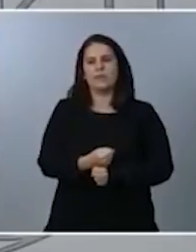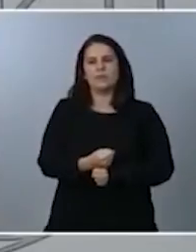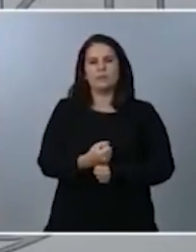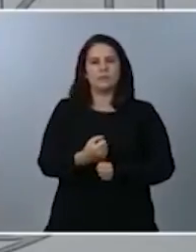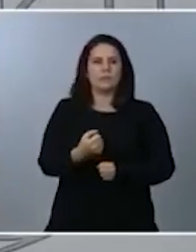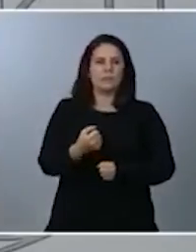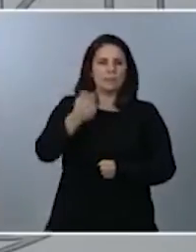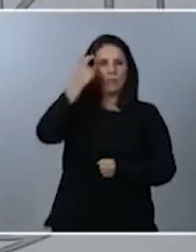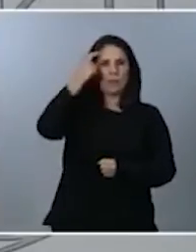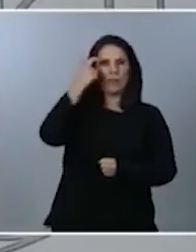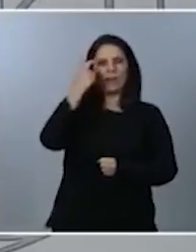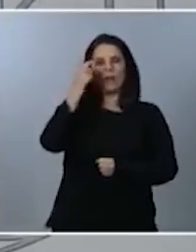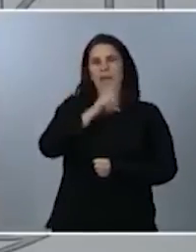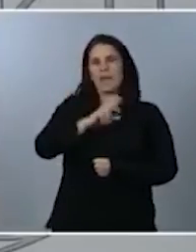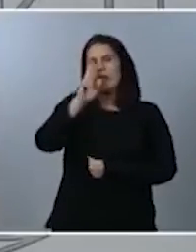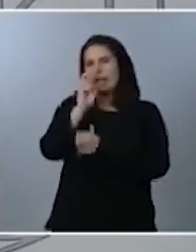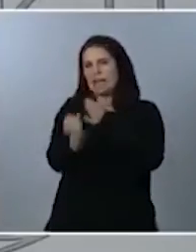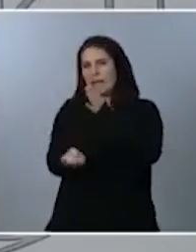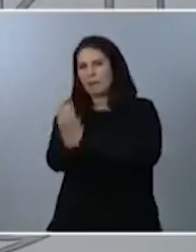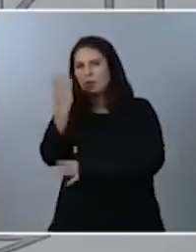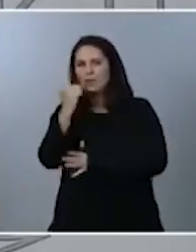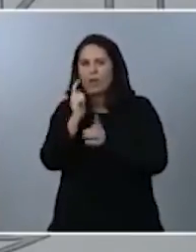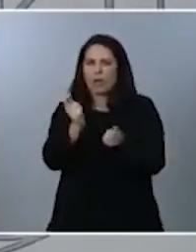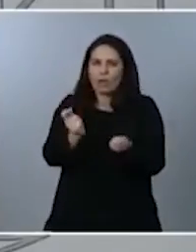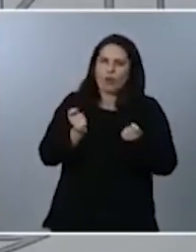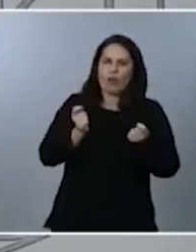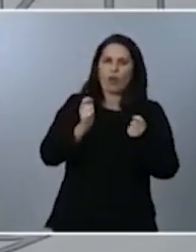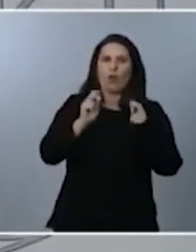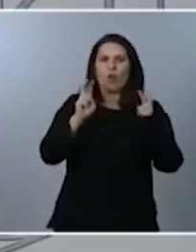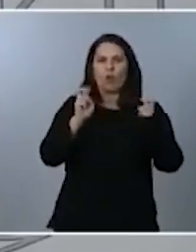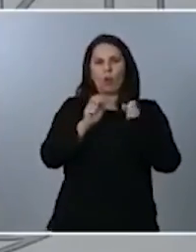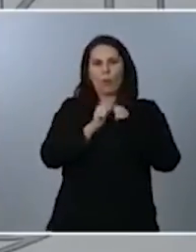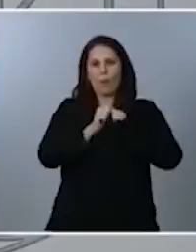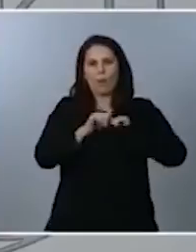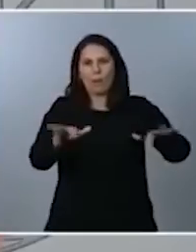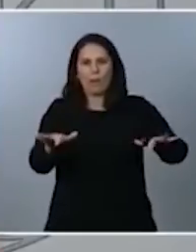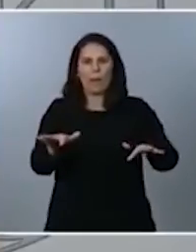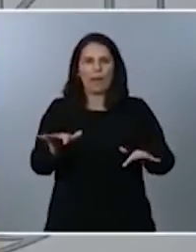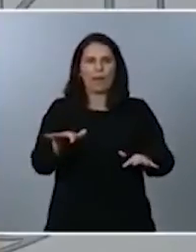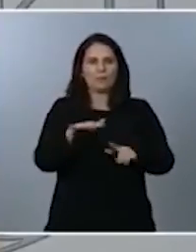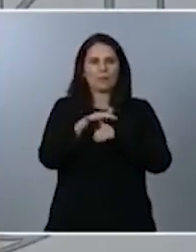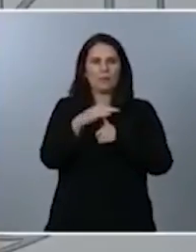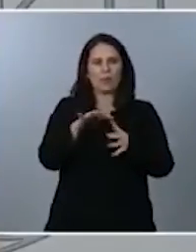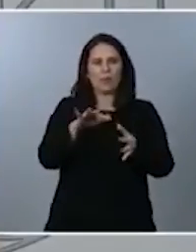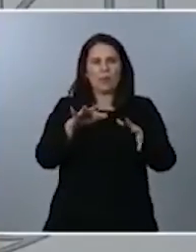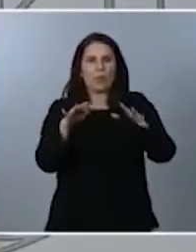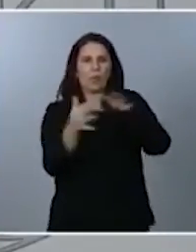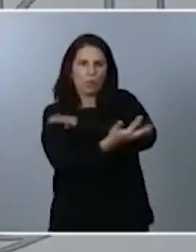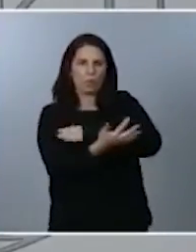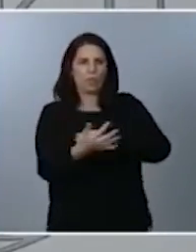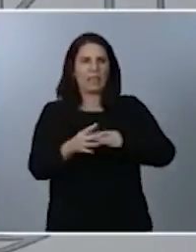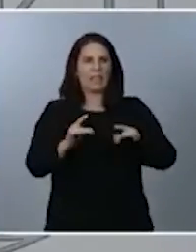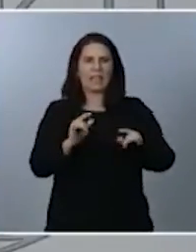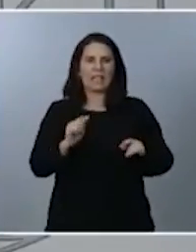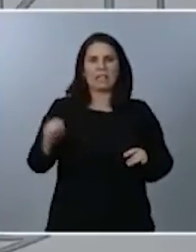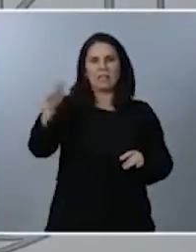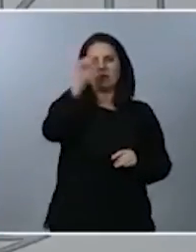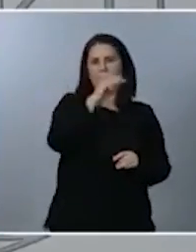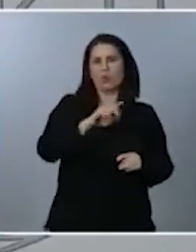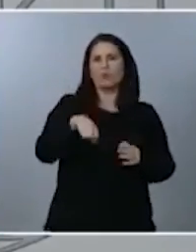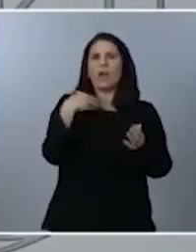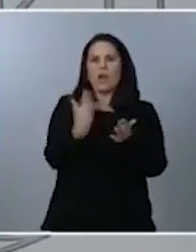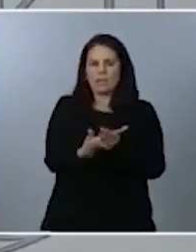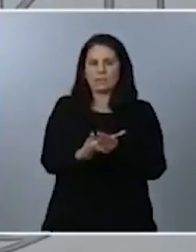de control del rebrote, de nueva expansión, situación cambiante, no solo entre territorios, sino en cada uno de los